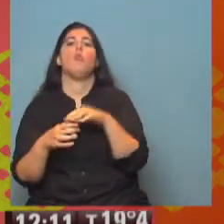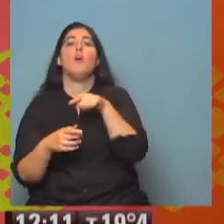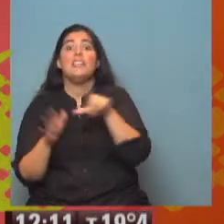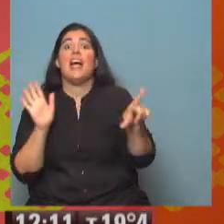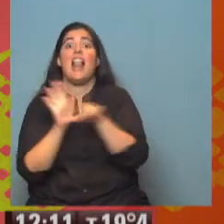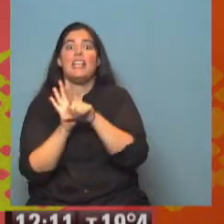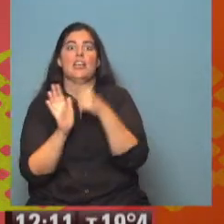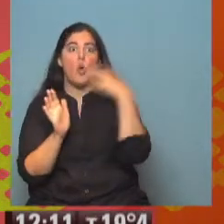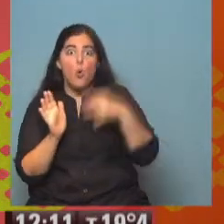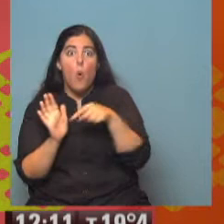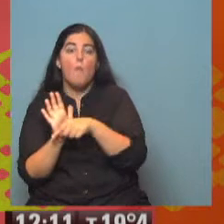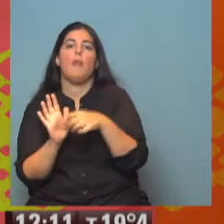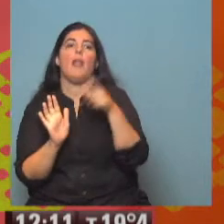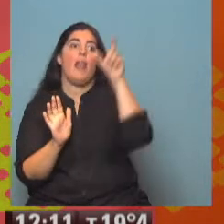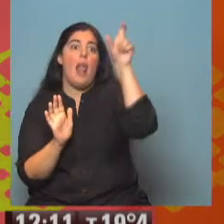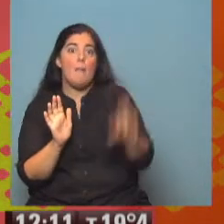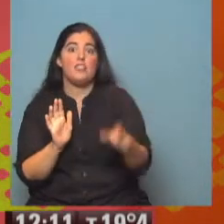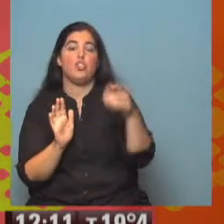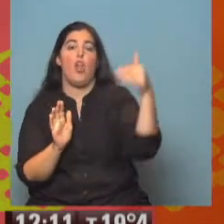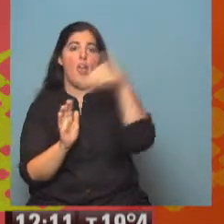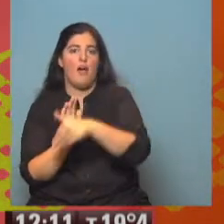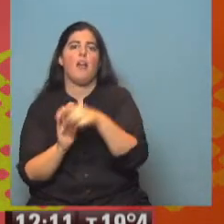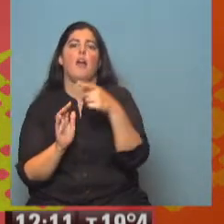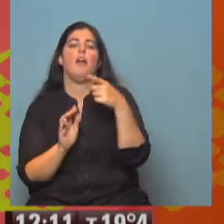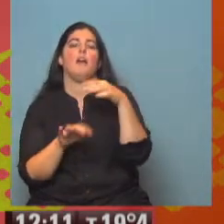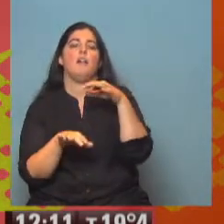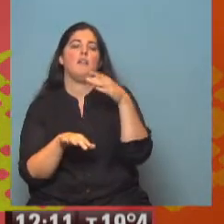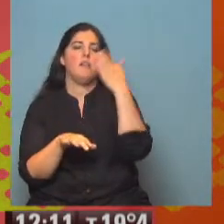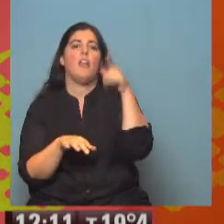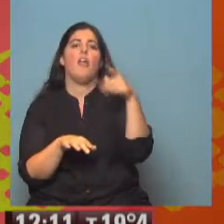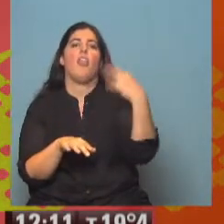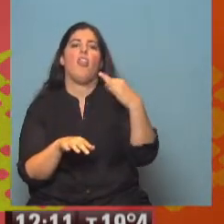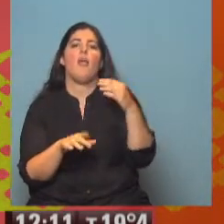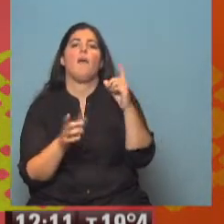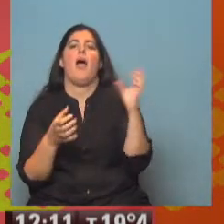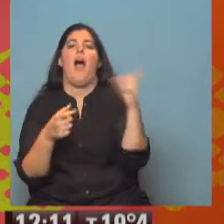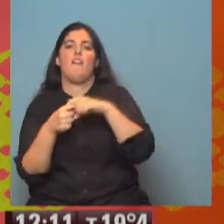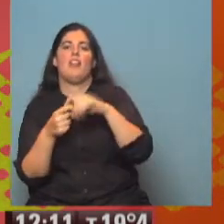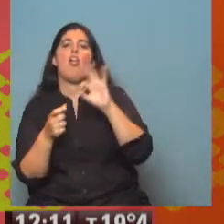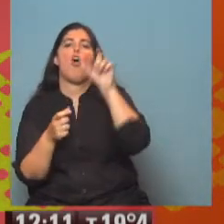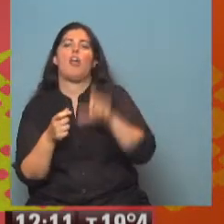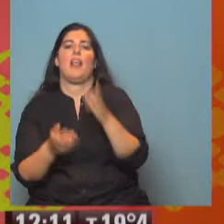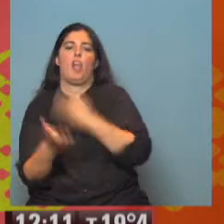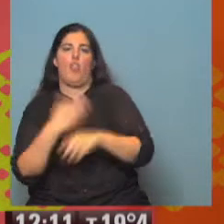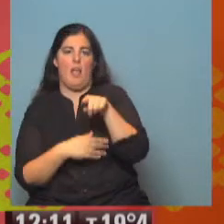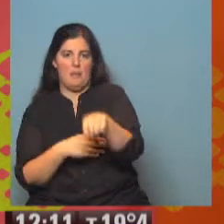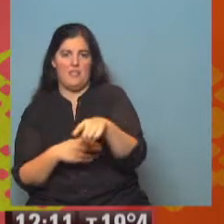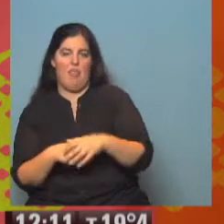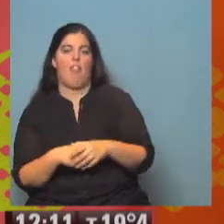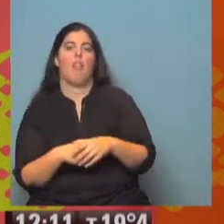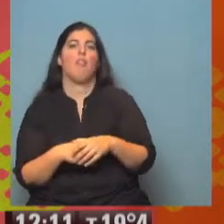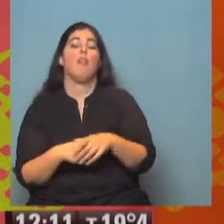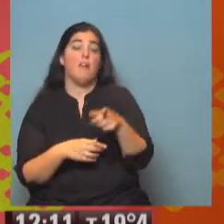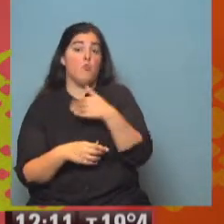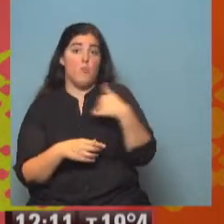legislación se aplique, la persona, el paciente, tiene que ser encuadrado como afiliado o cliente con discapacidad. Bien, su mamá